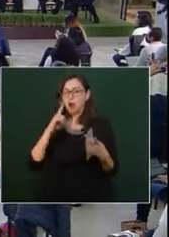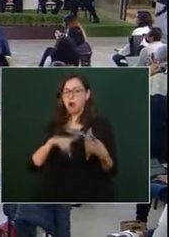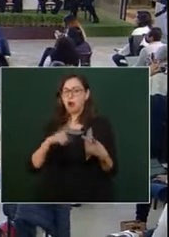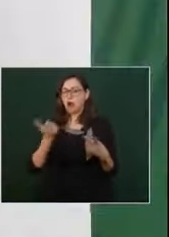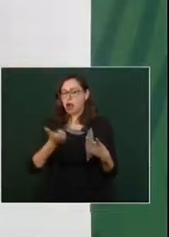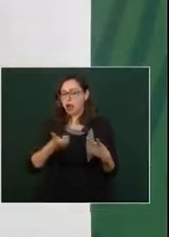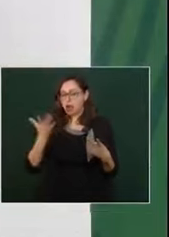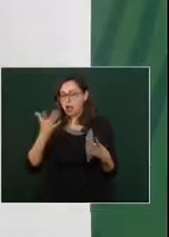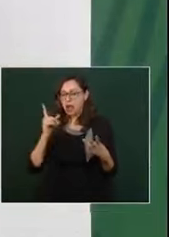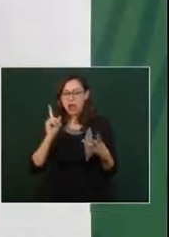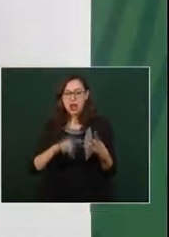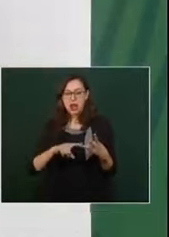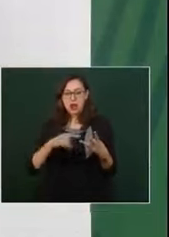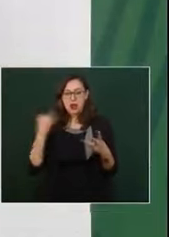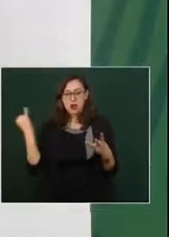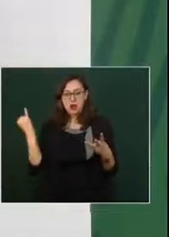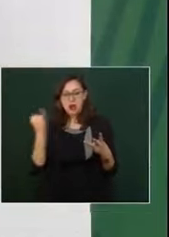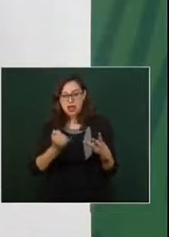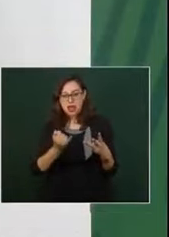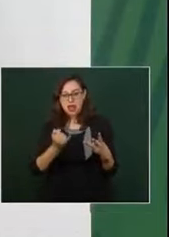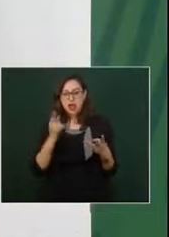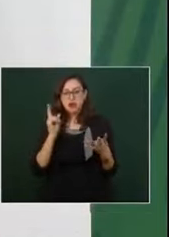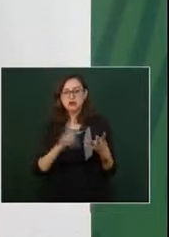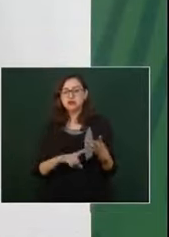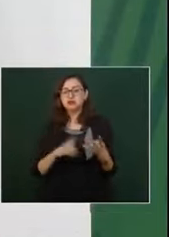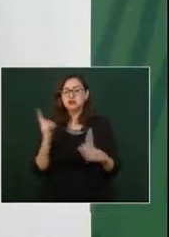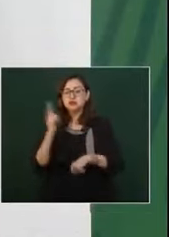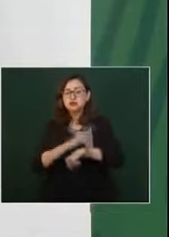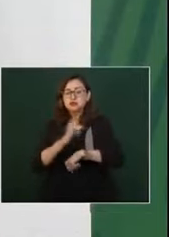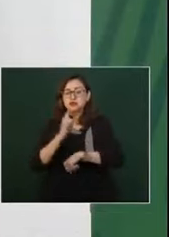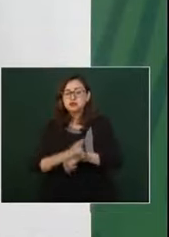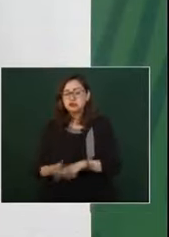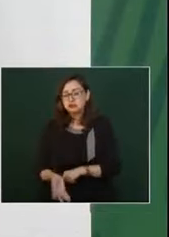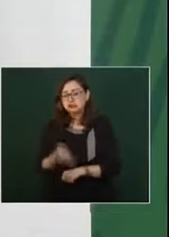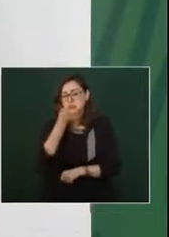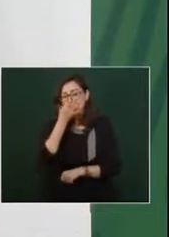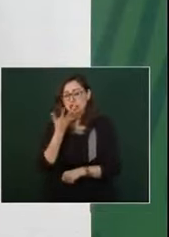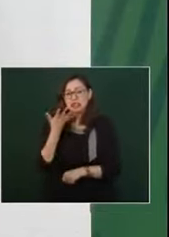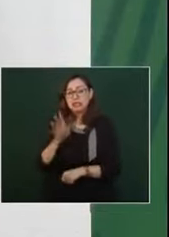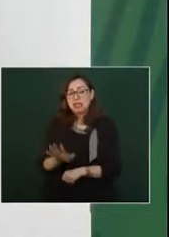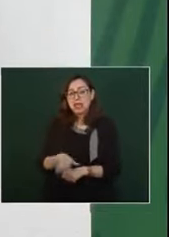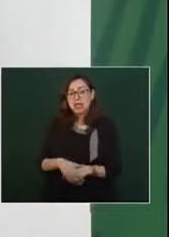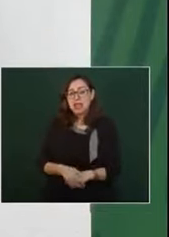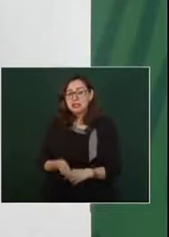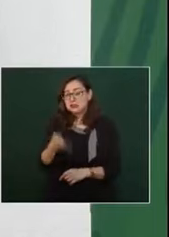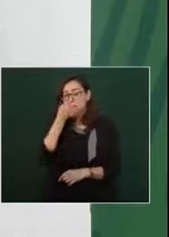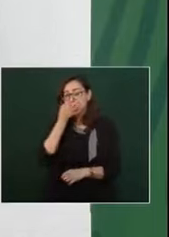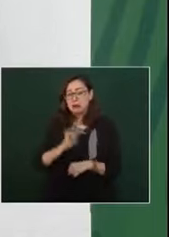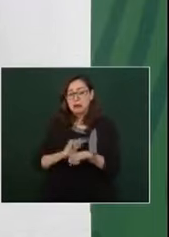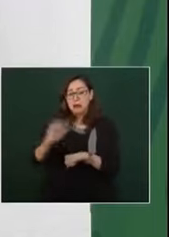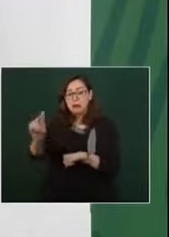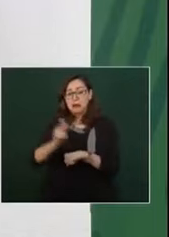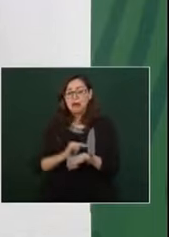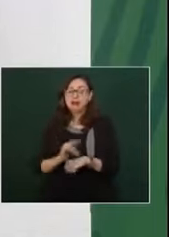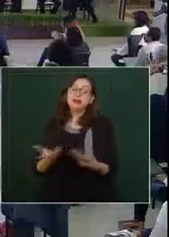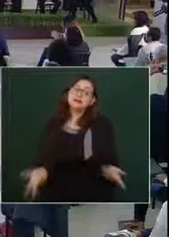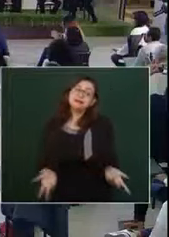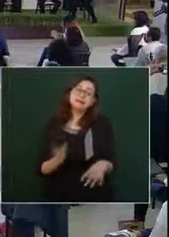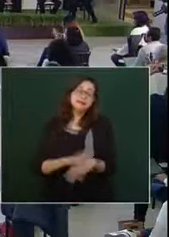no con más de 10 vuelos, pues también ya, hoy hay más de 10 vuelos.